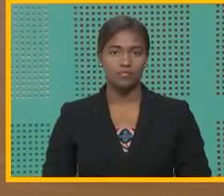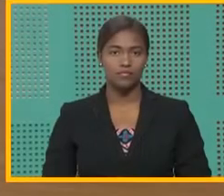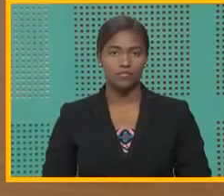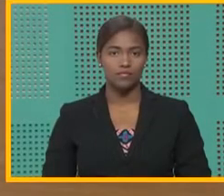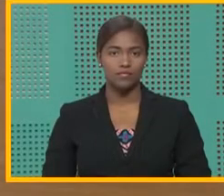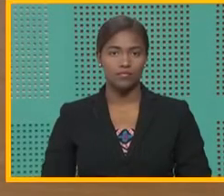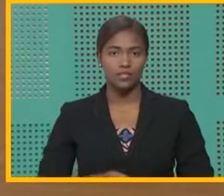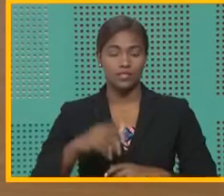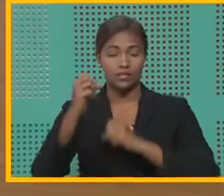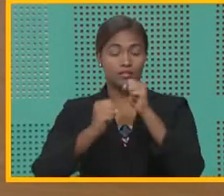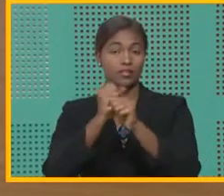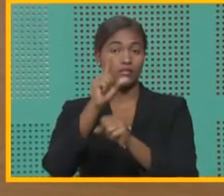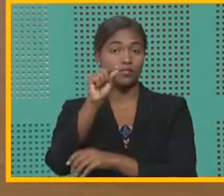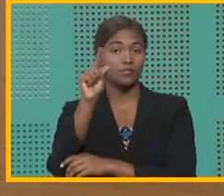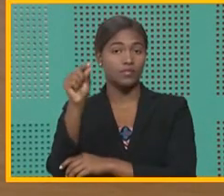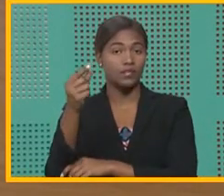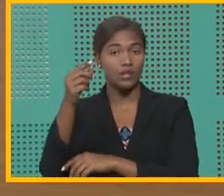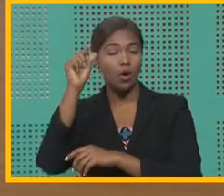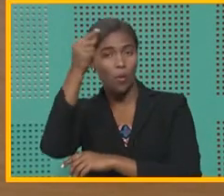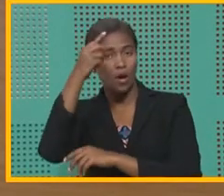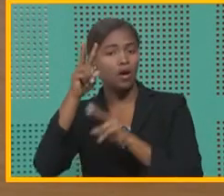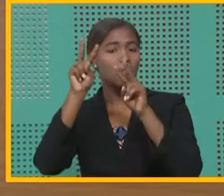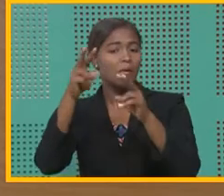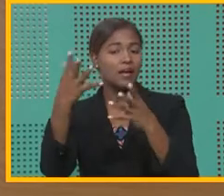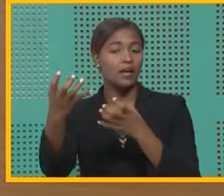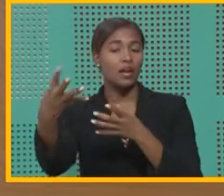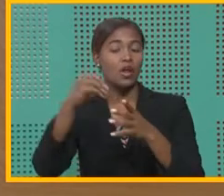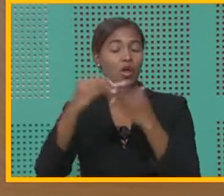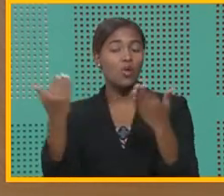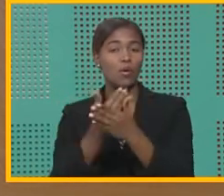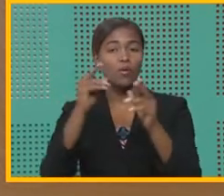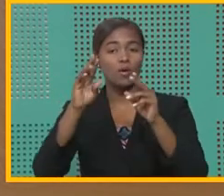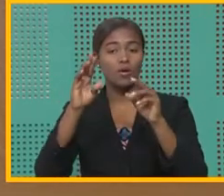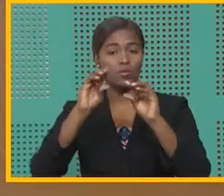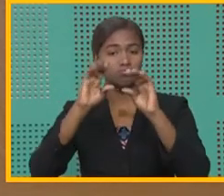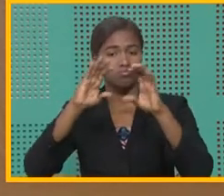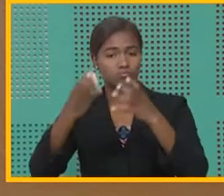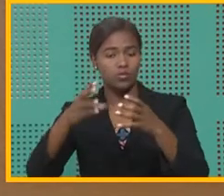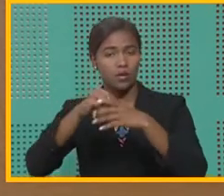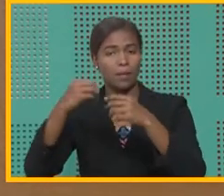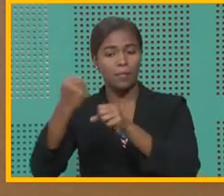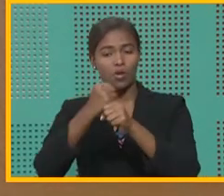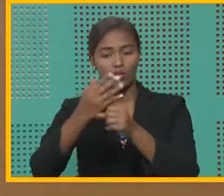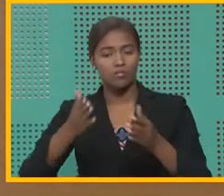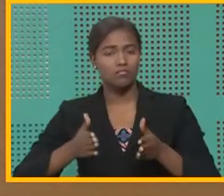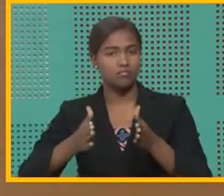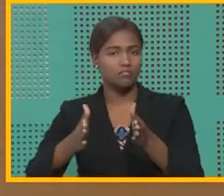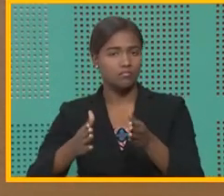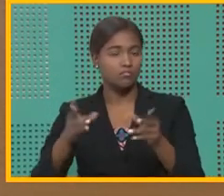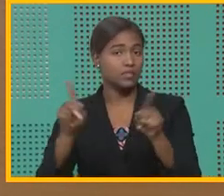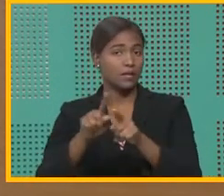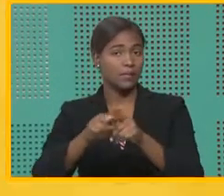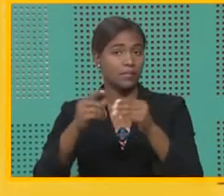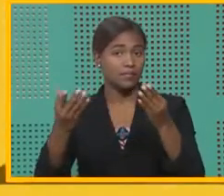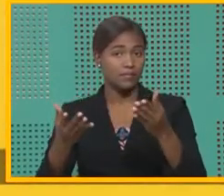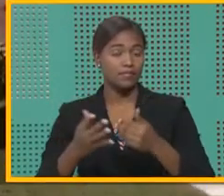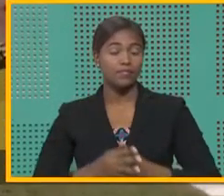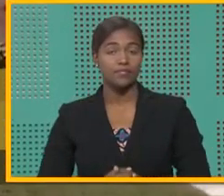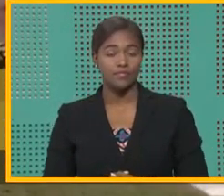En 2020 el gobierno prevé integrar nuevas unidades móviles al programa de protección vial, además de esto,